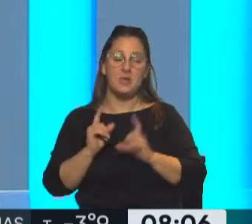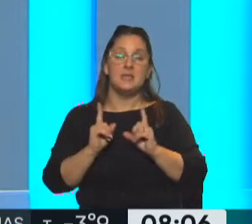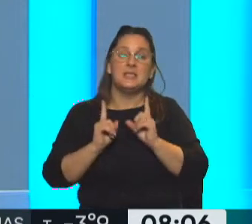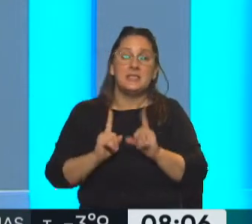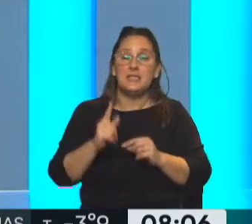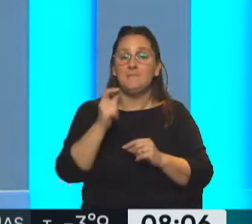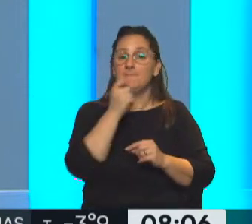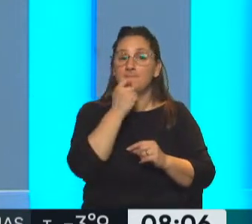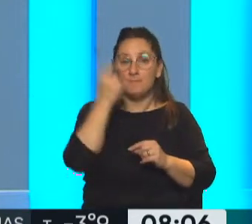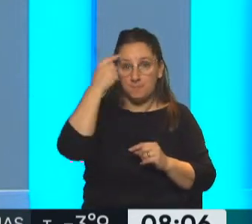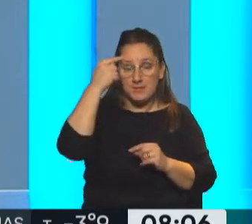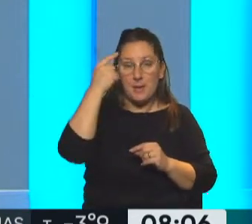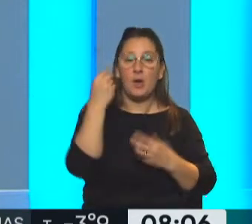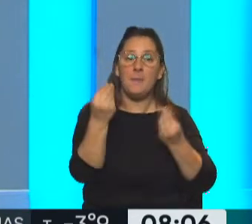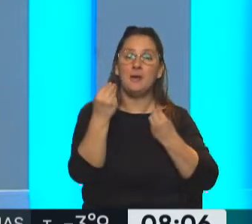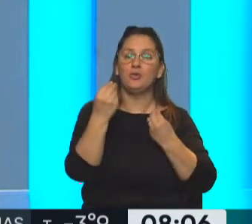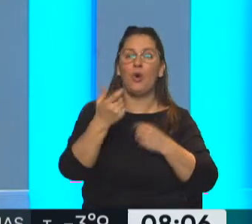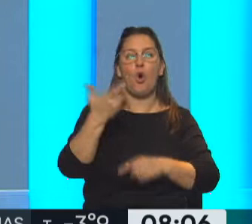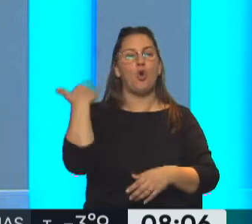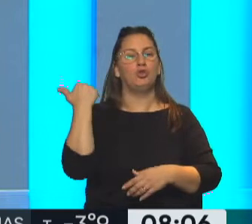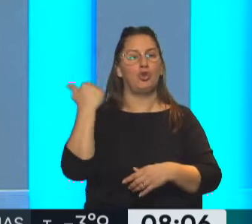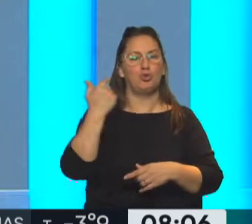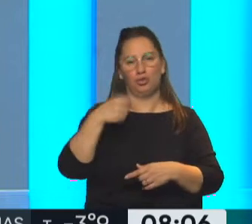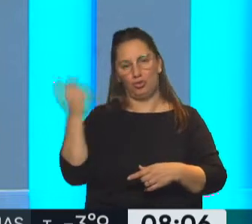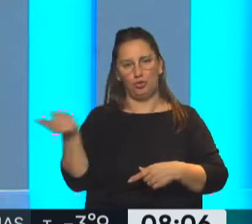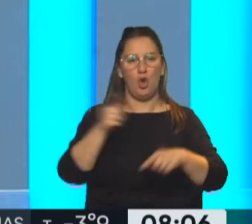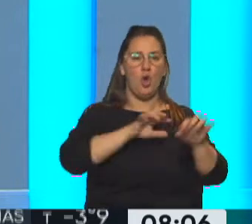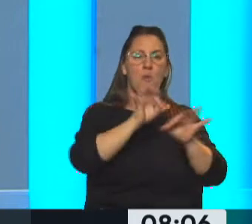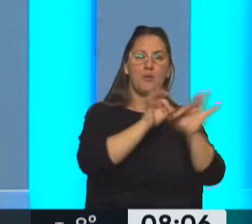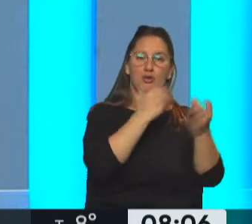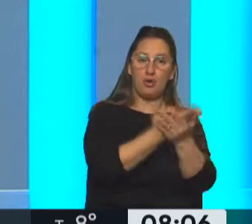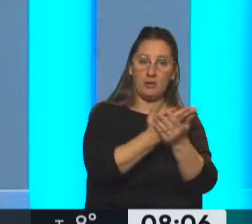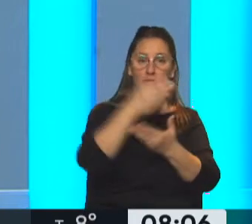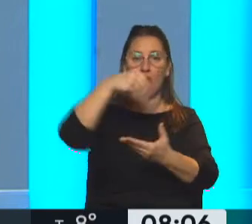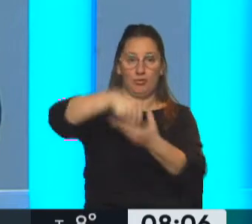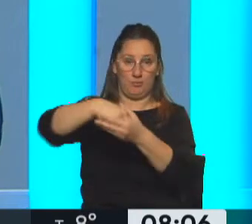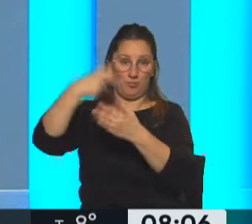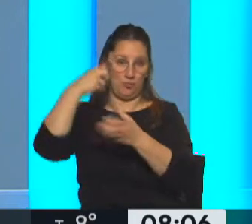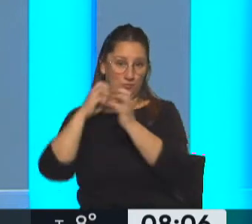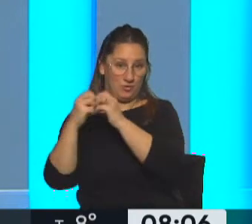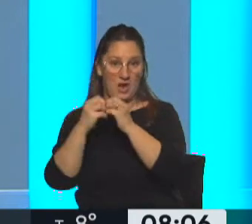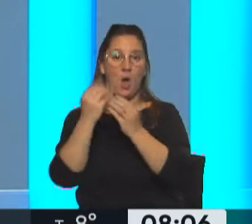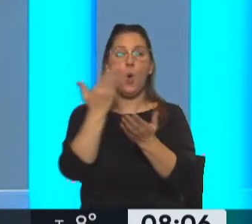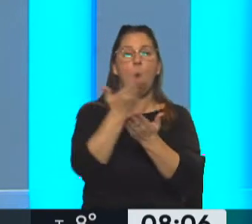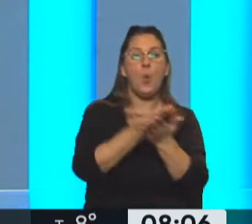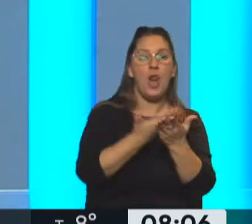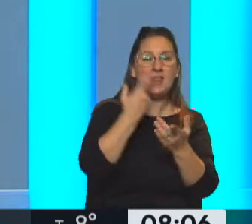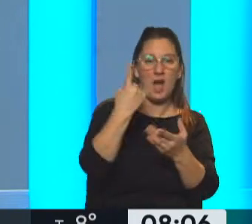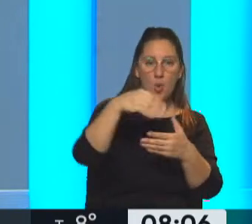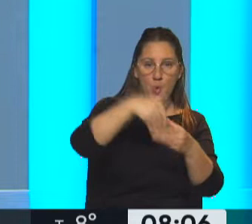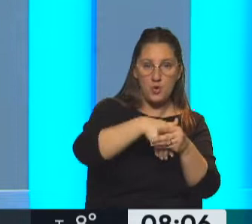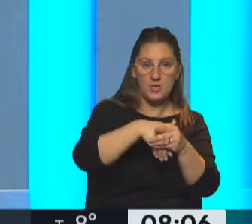si uno toma qué es lo que pasó con otros proyectos que se han discutido en el Congreso como boleta única y unificó a toda la